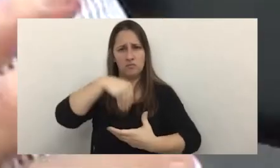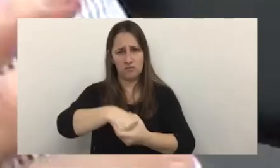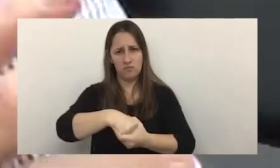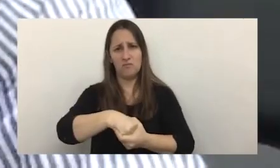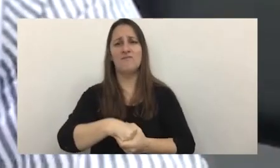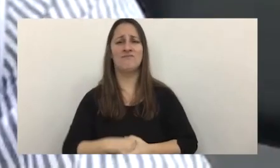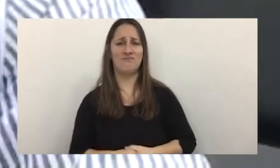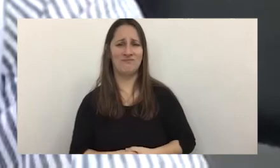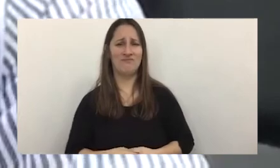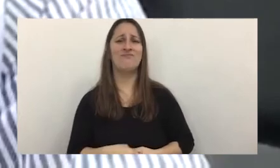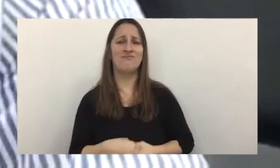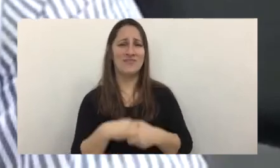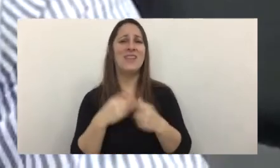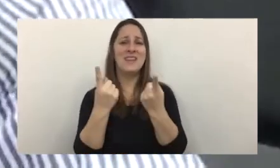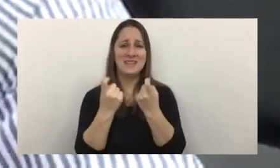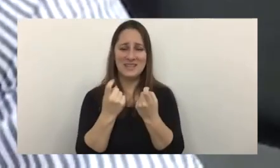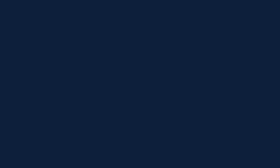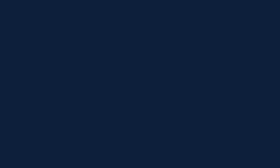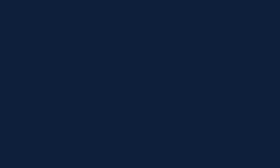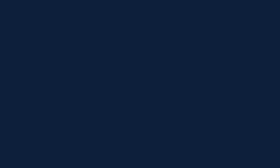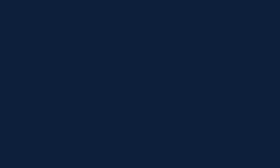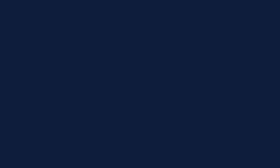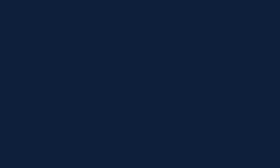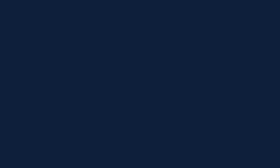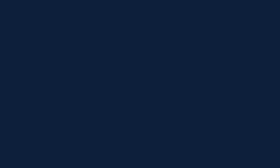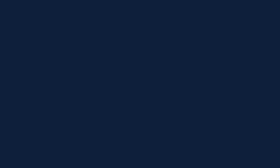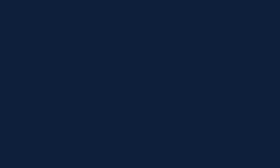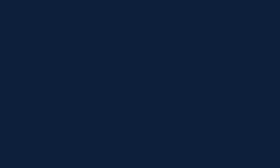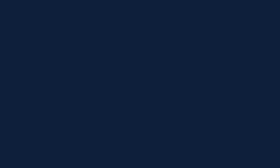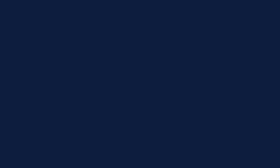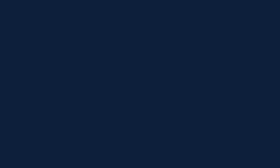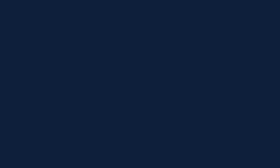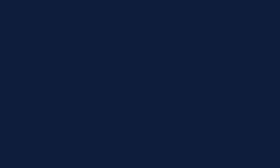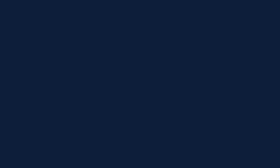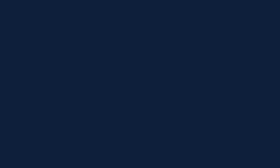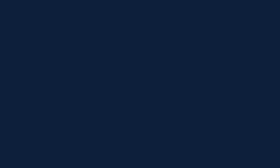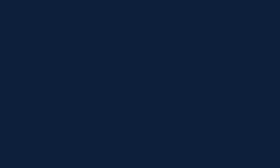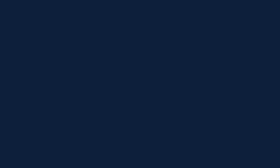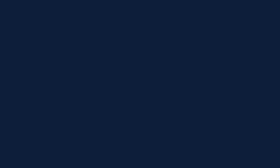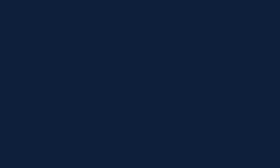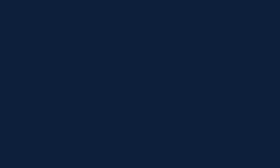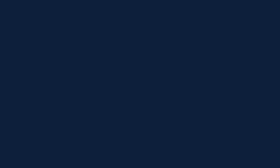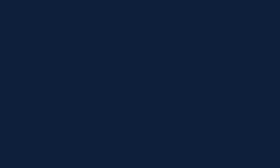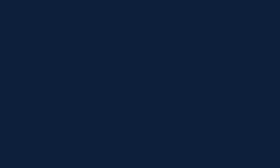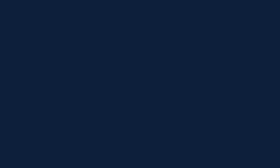las veces que sea necesaria un placer gracias un placer y